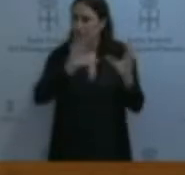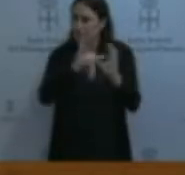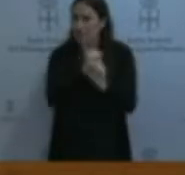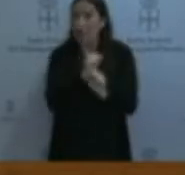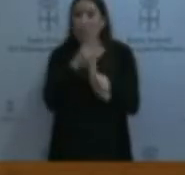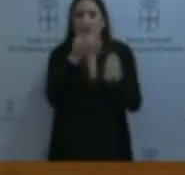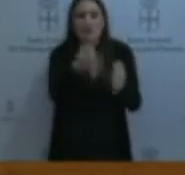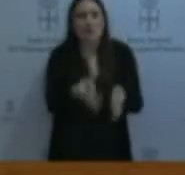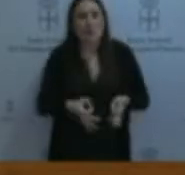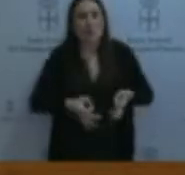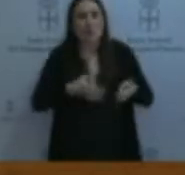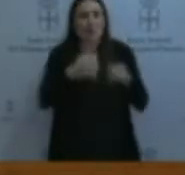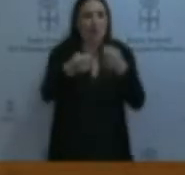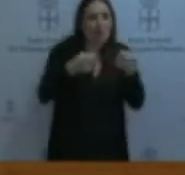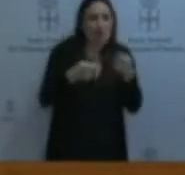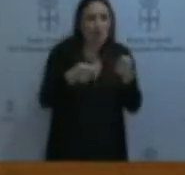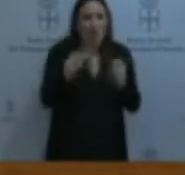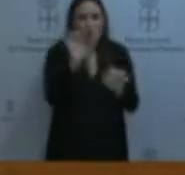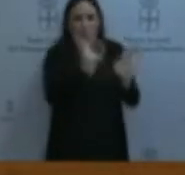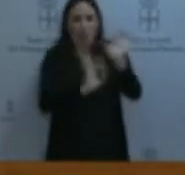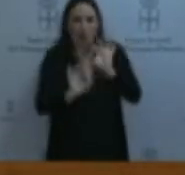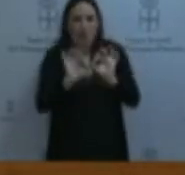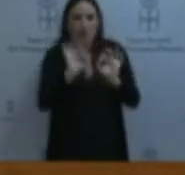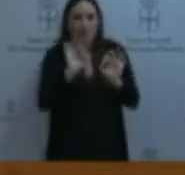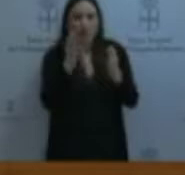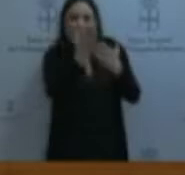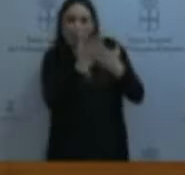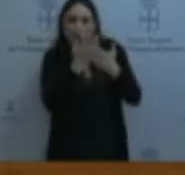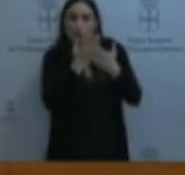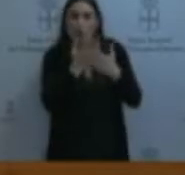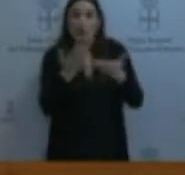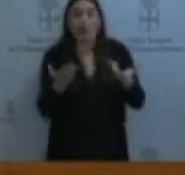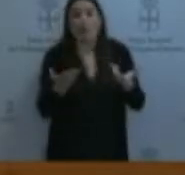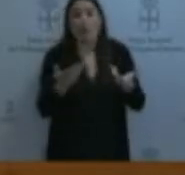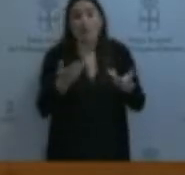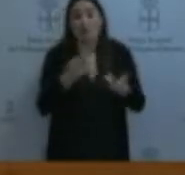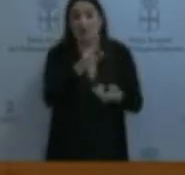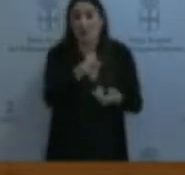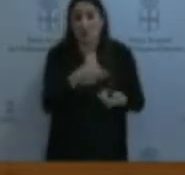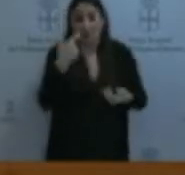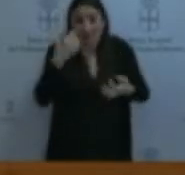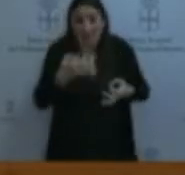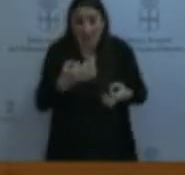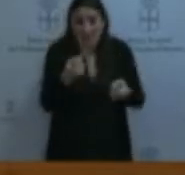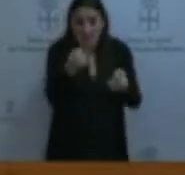está negociando, planificando o estudiando con pocos resultados efectivos.